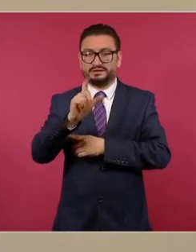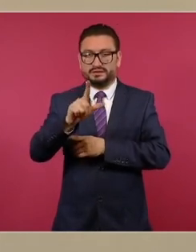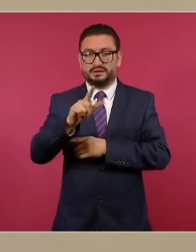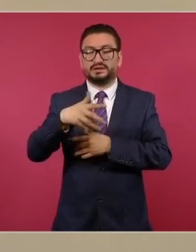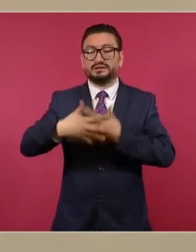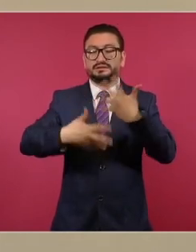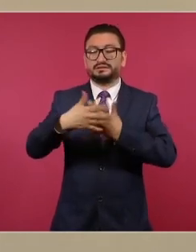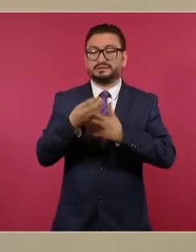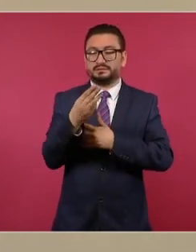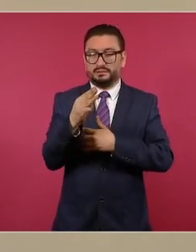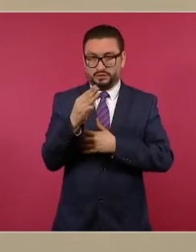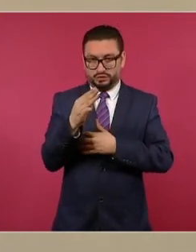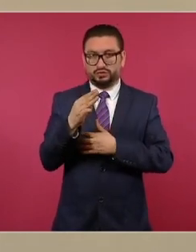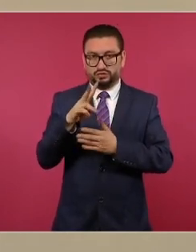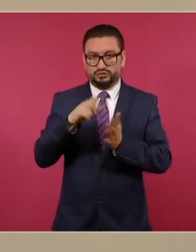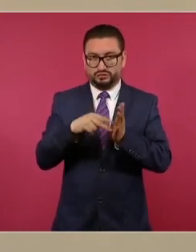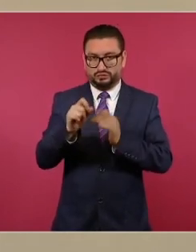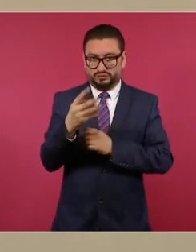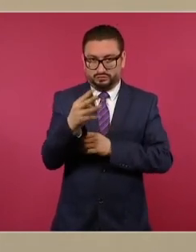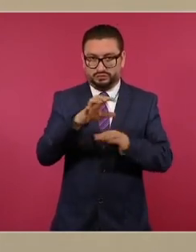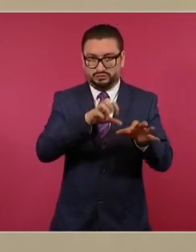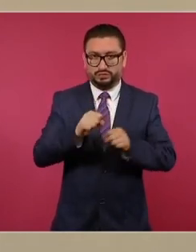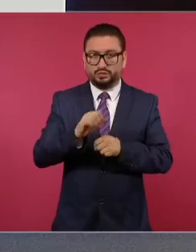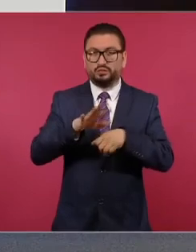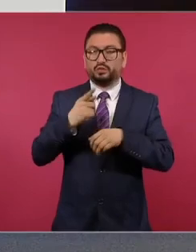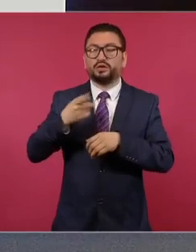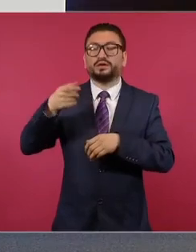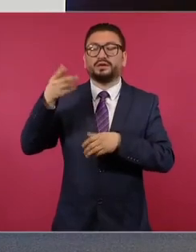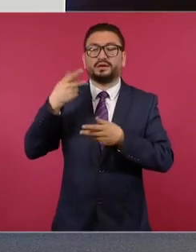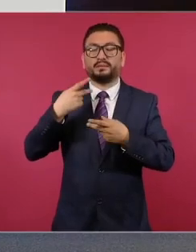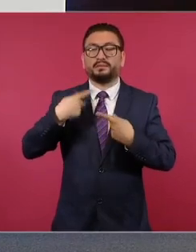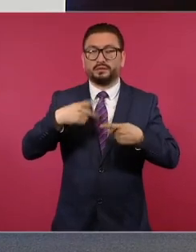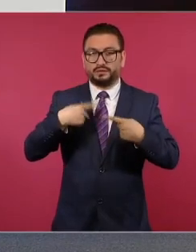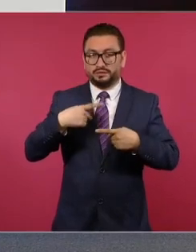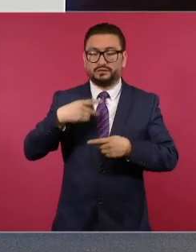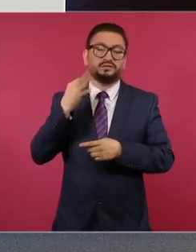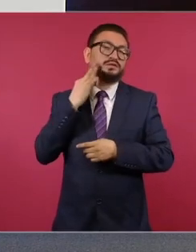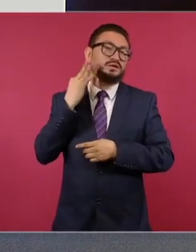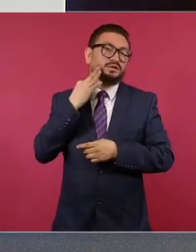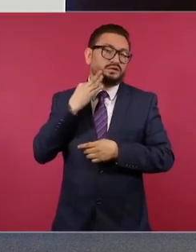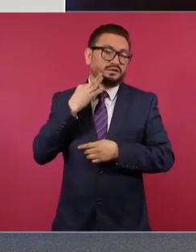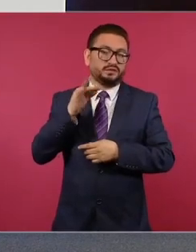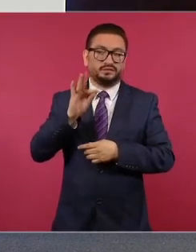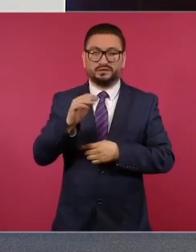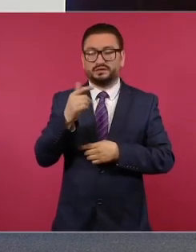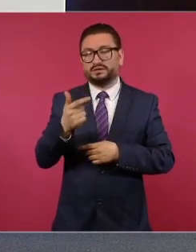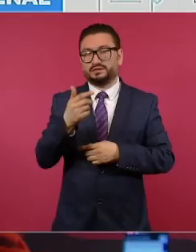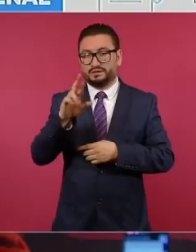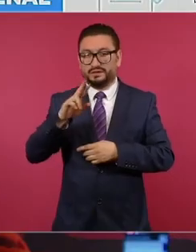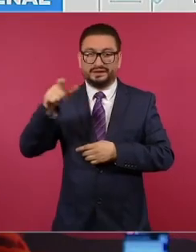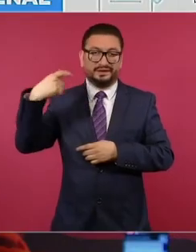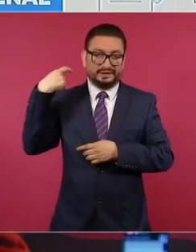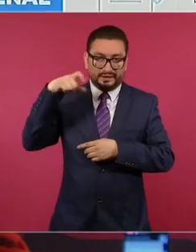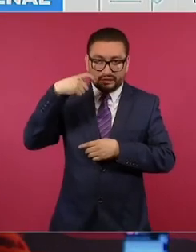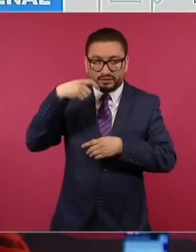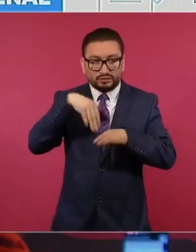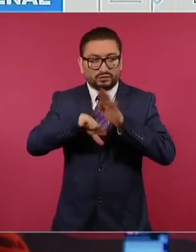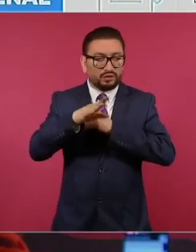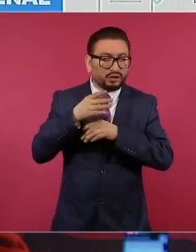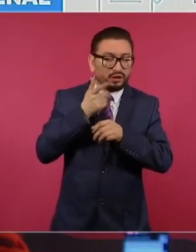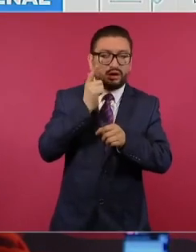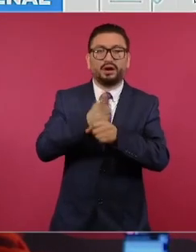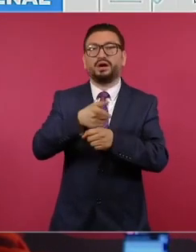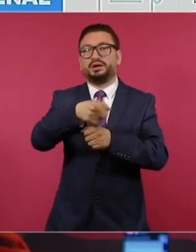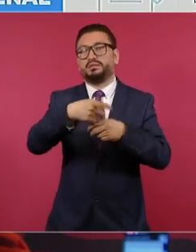el 15 de mayo del presente año tras cumplimentar un cateo por parte de la Fiscalía General de la República en Querétaro en posesión de